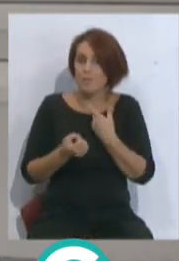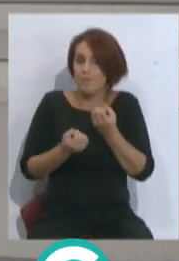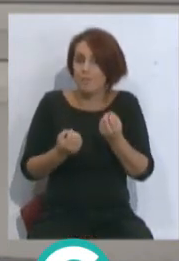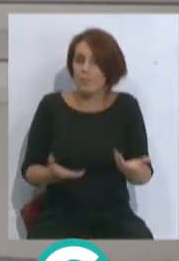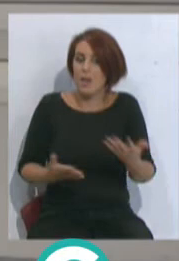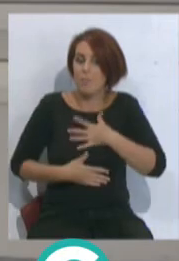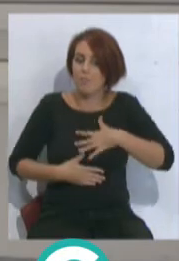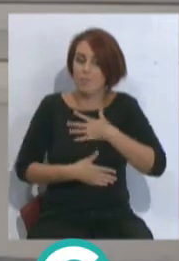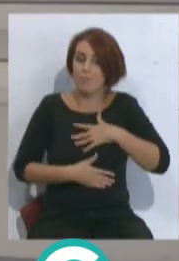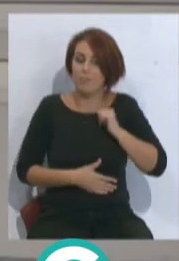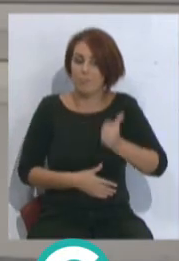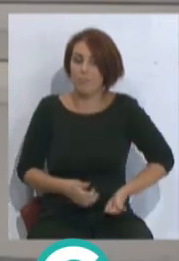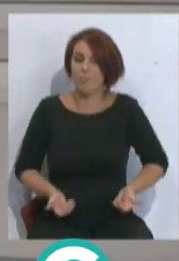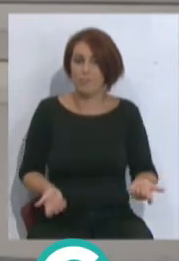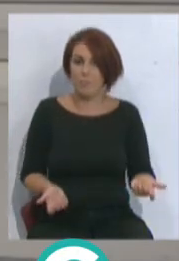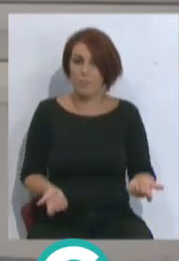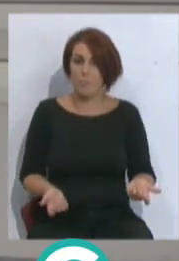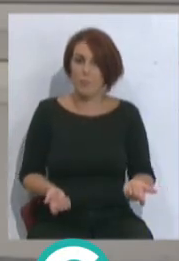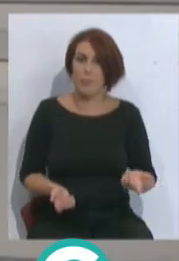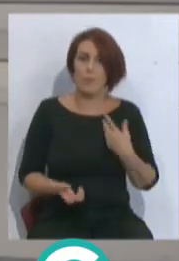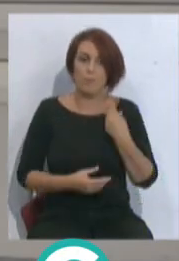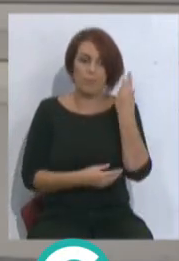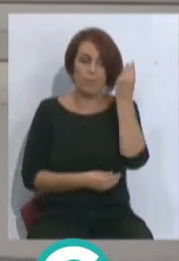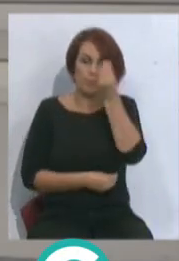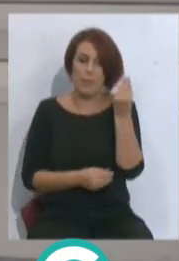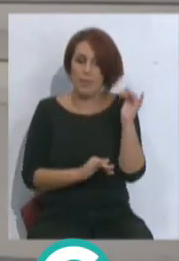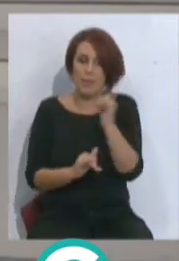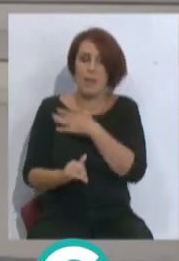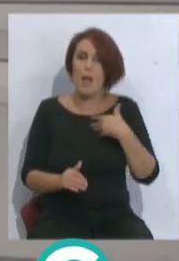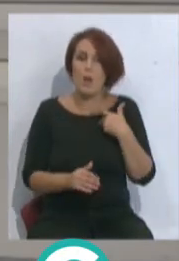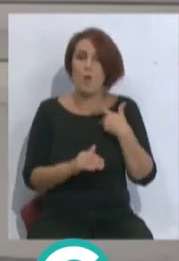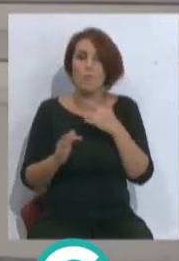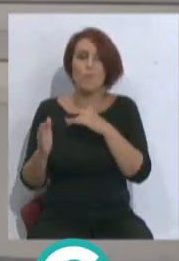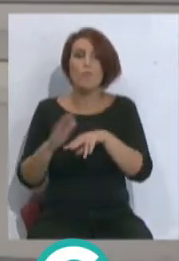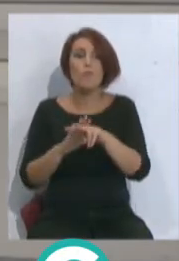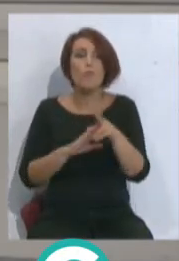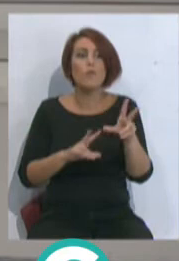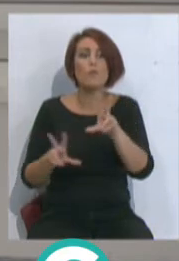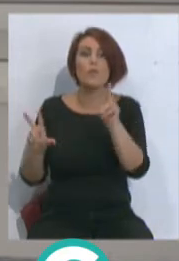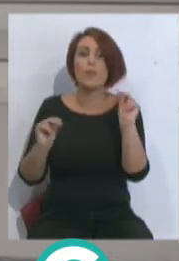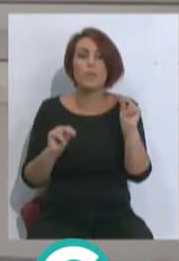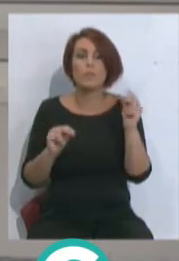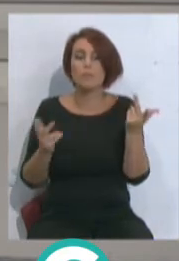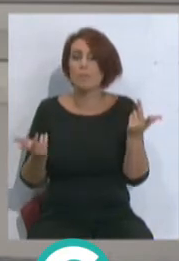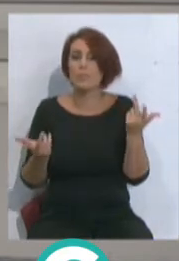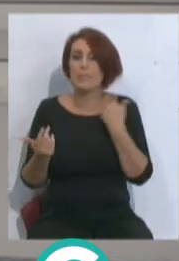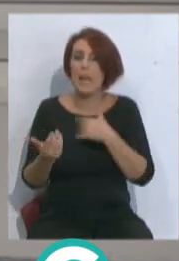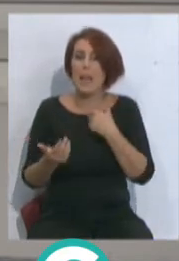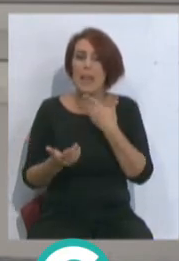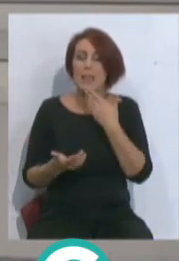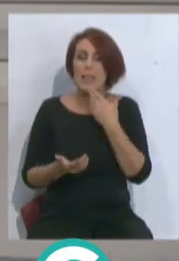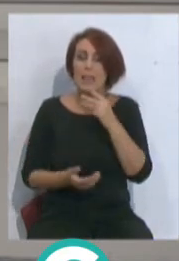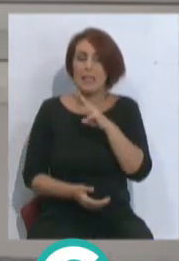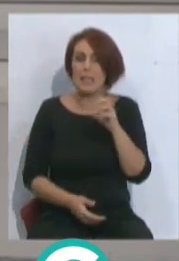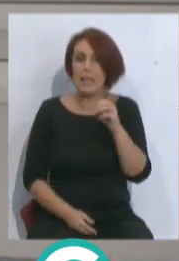desahogada con esto y bueno, y te quiere disfrutar y después decir, no, cuando termine el fútbol vos vas, ya cumplís 30,